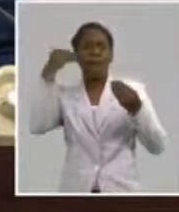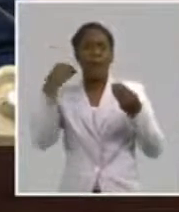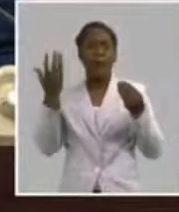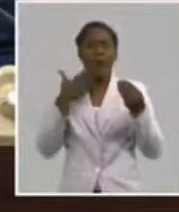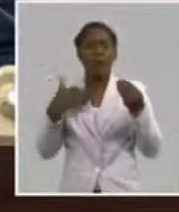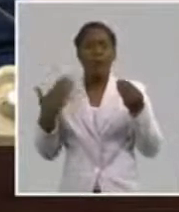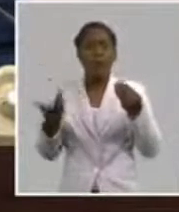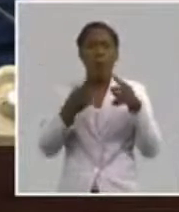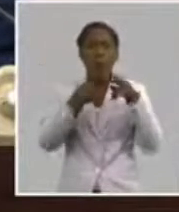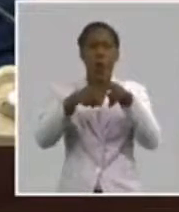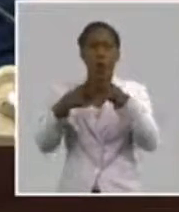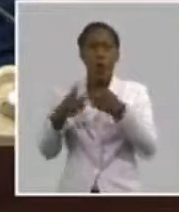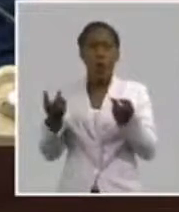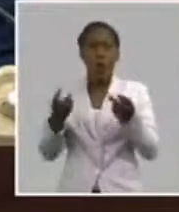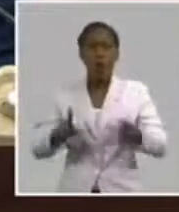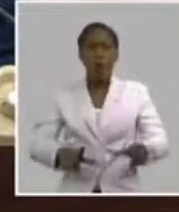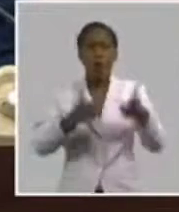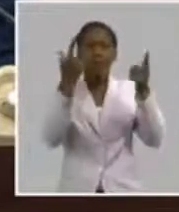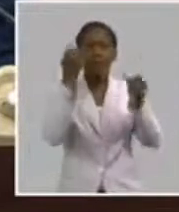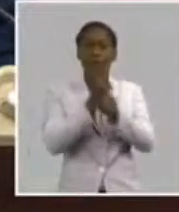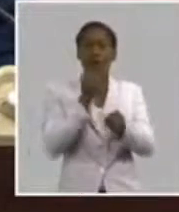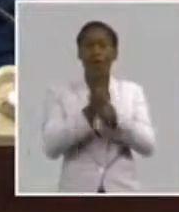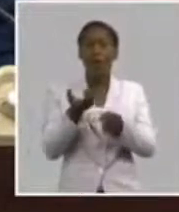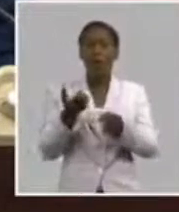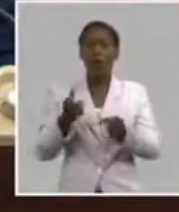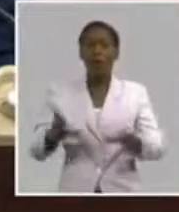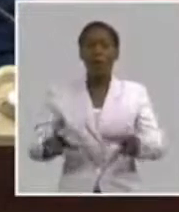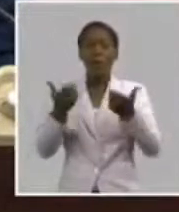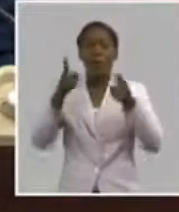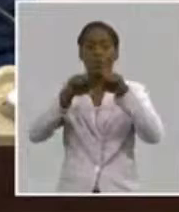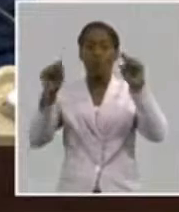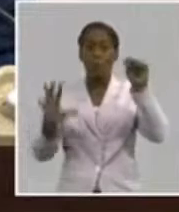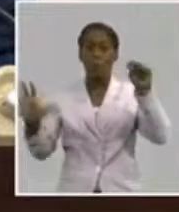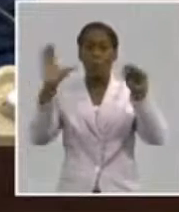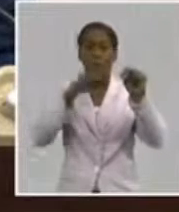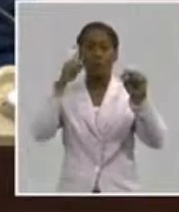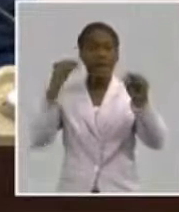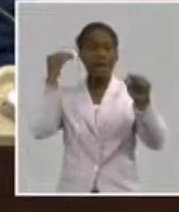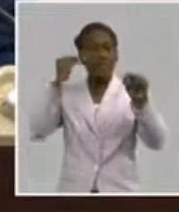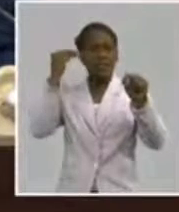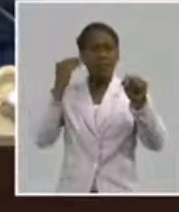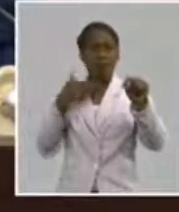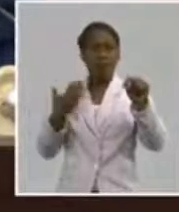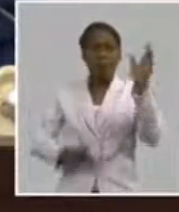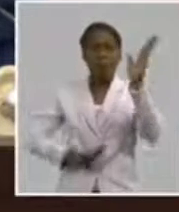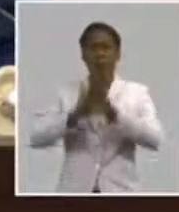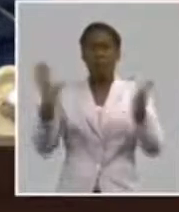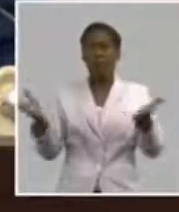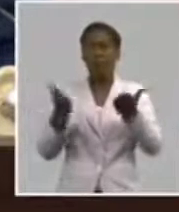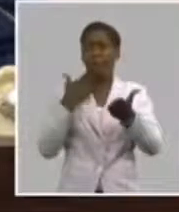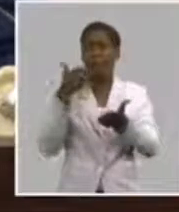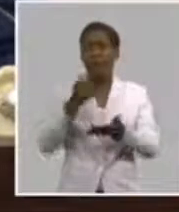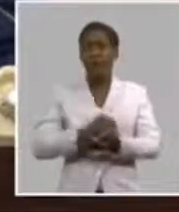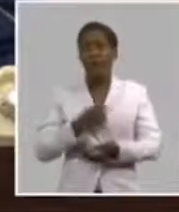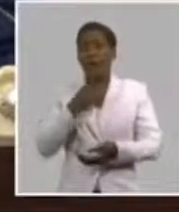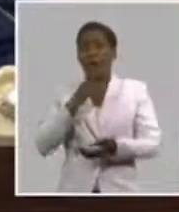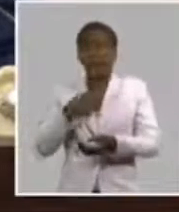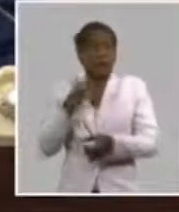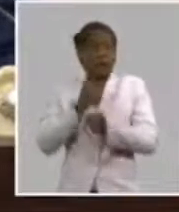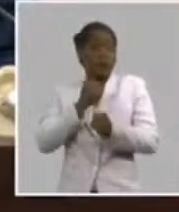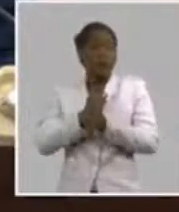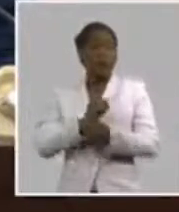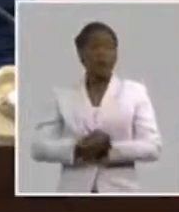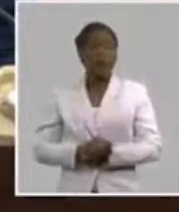preocupen los problemas de la revolución. Los problemas del país. A que si estamos hablando ahora y veo un bombillo en cualquier